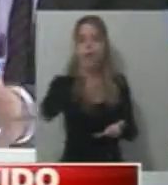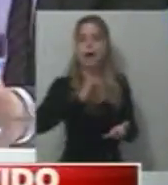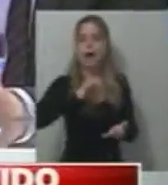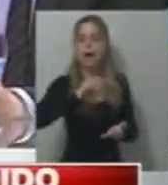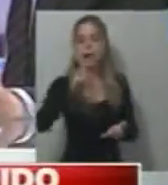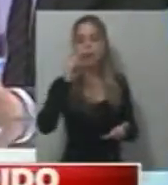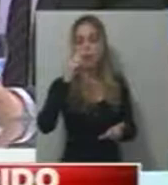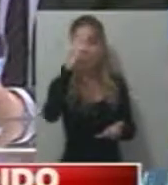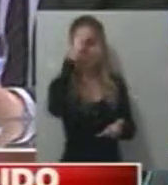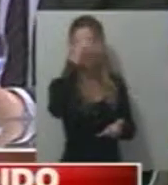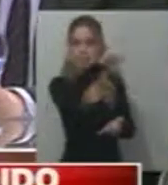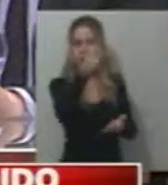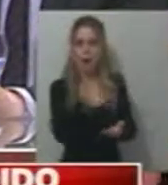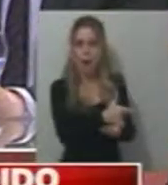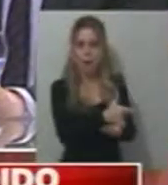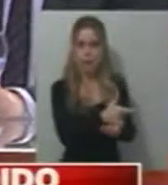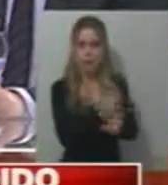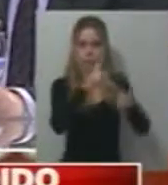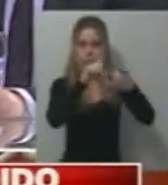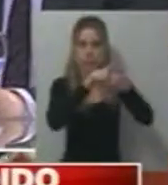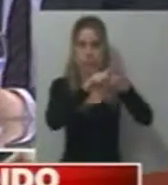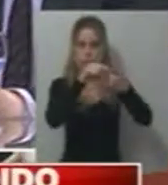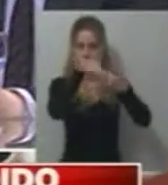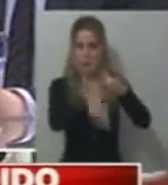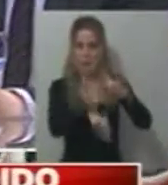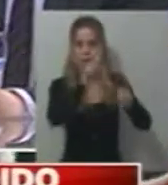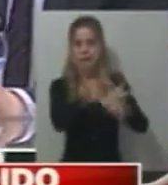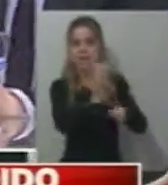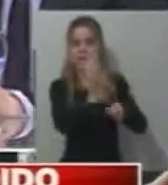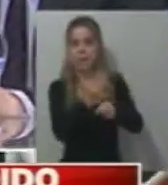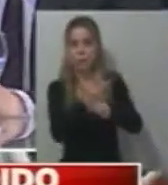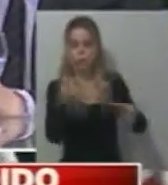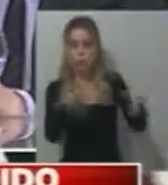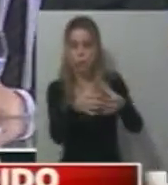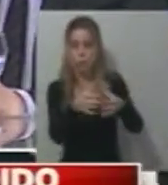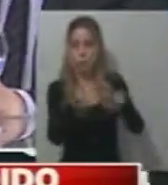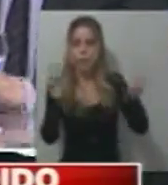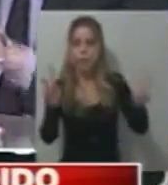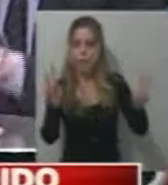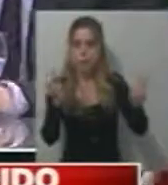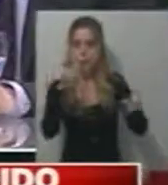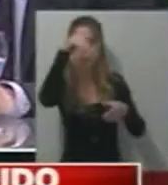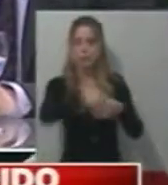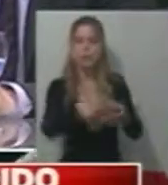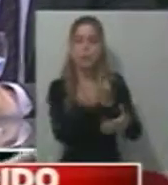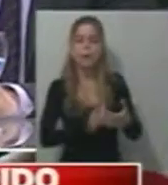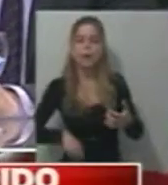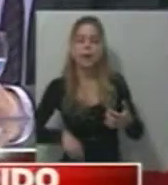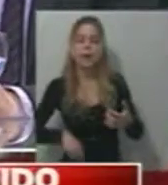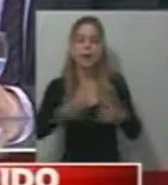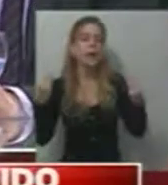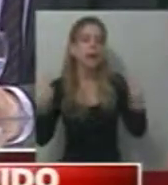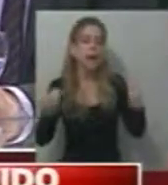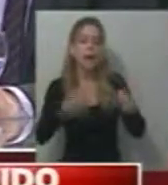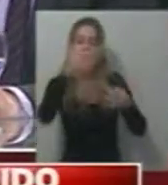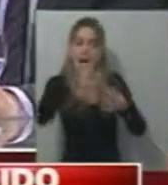ahora. Uribarri. Ahora iba a entrar en el segundo peronismo, que es el peronismo Liga de Gobernadores, que ahí es donde entra Sergio